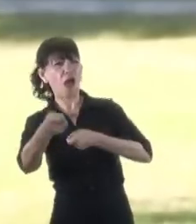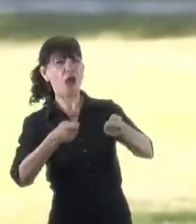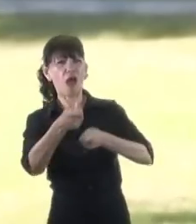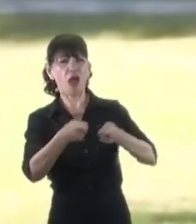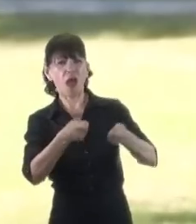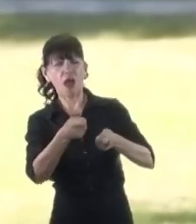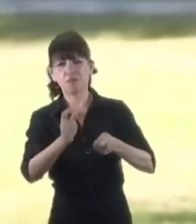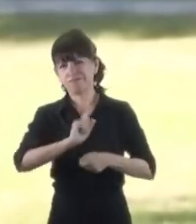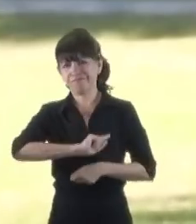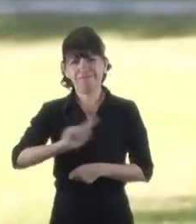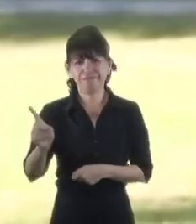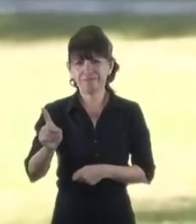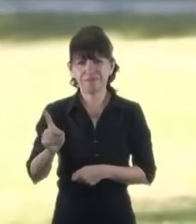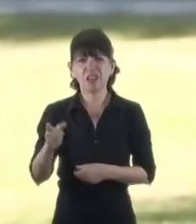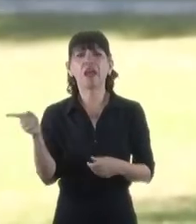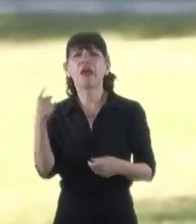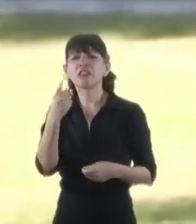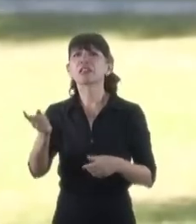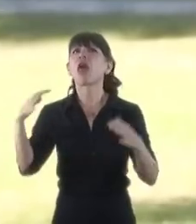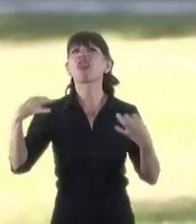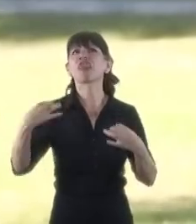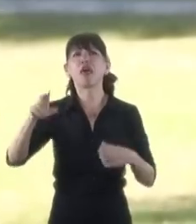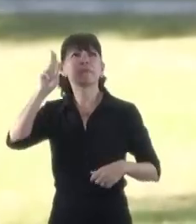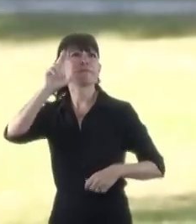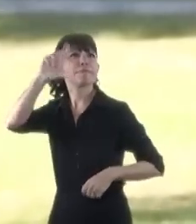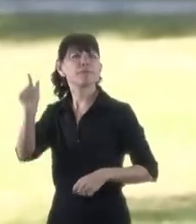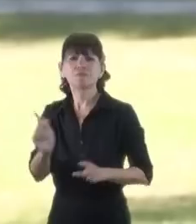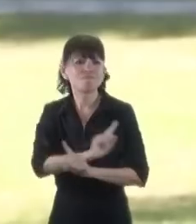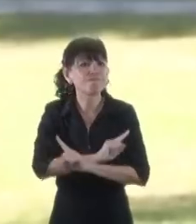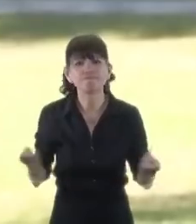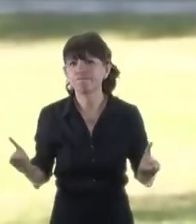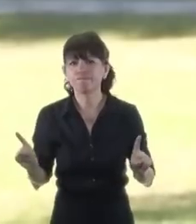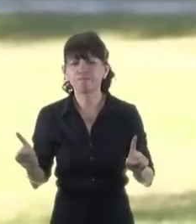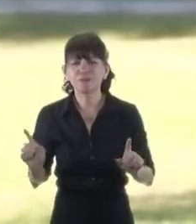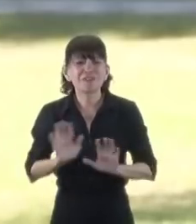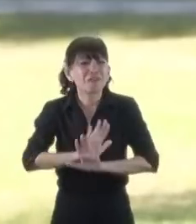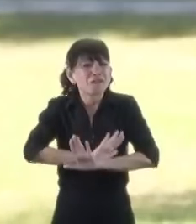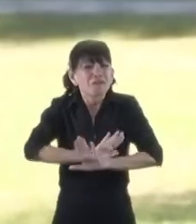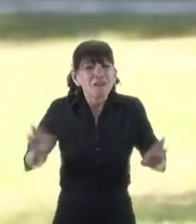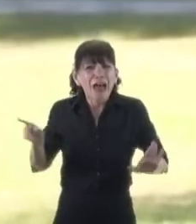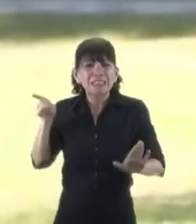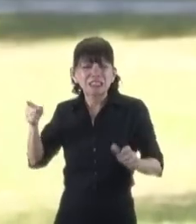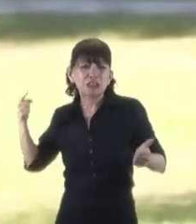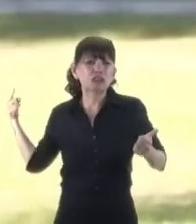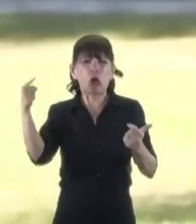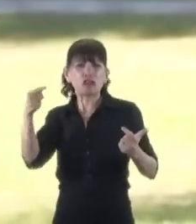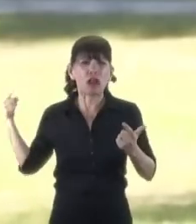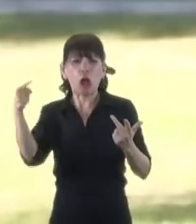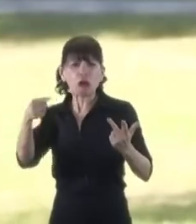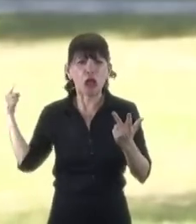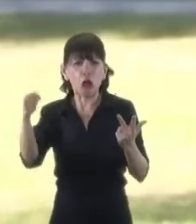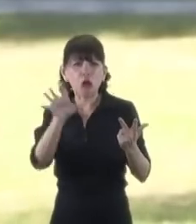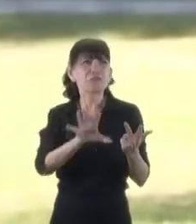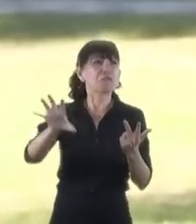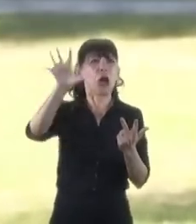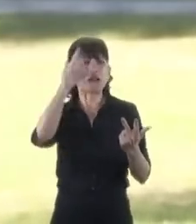preservar principios republicanos. No puede ser que sigan avasallando a los pueblos del interior de la patria